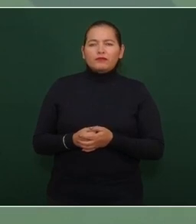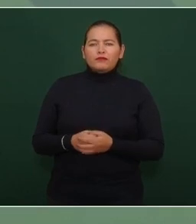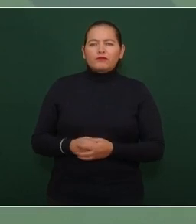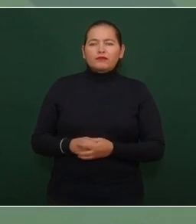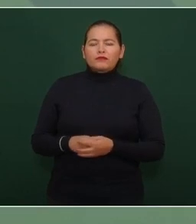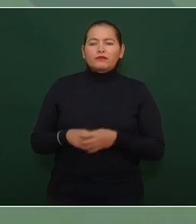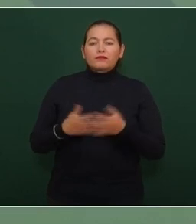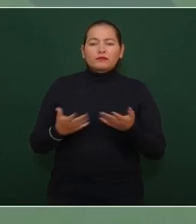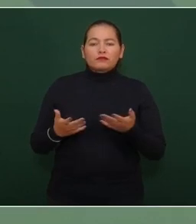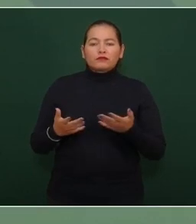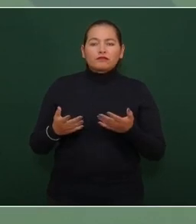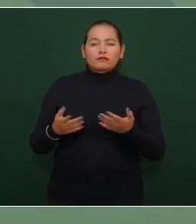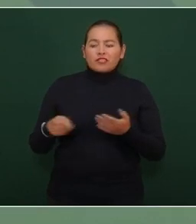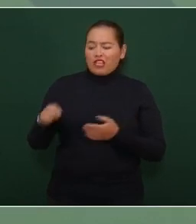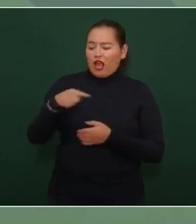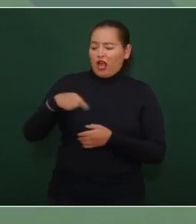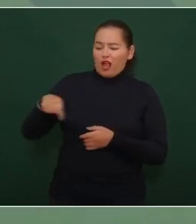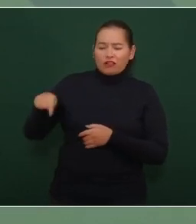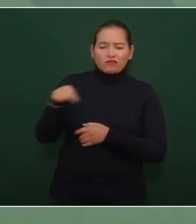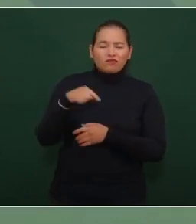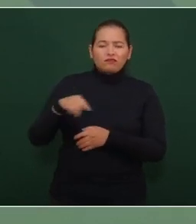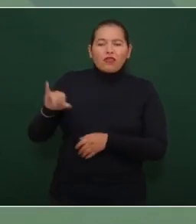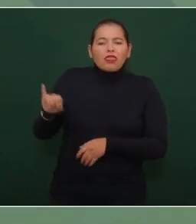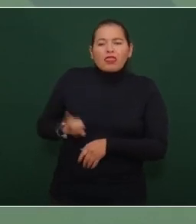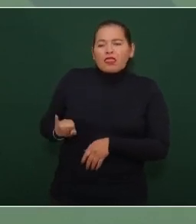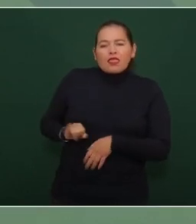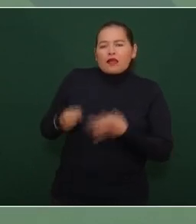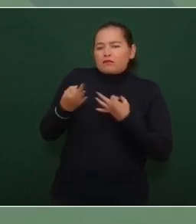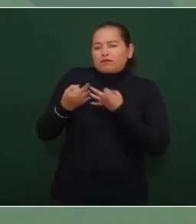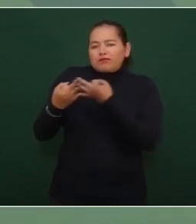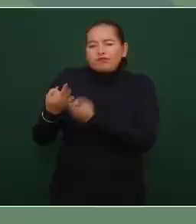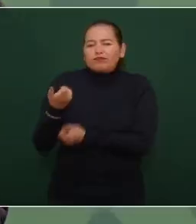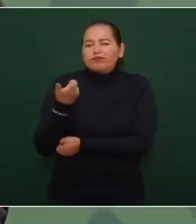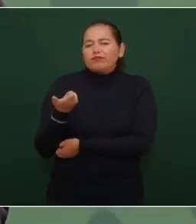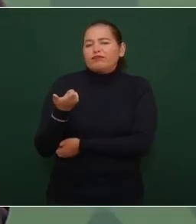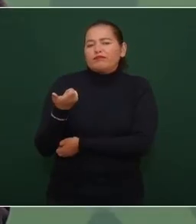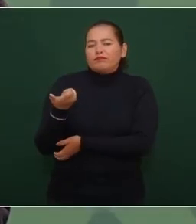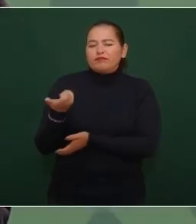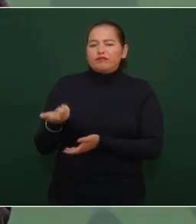de todos ellos puro corrupto